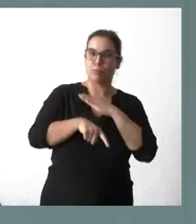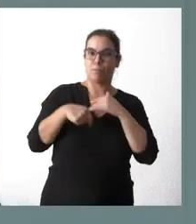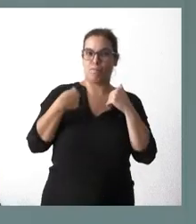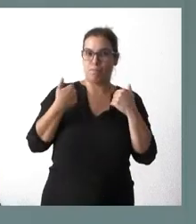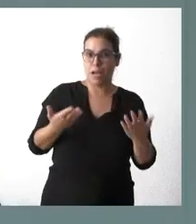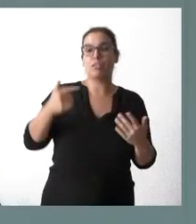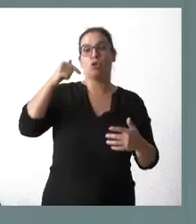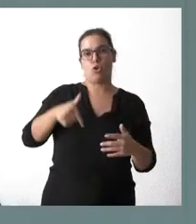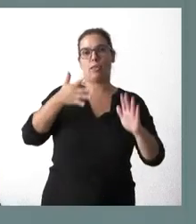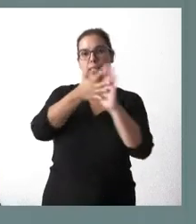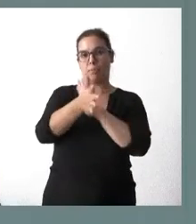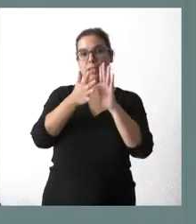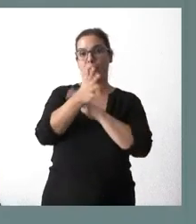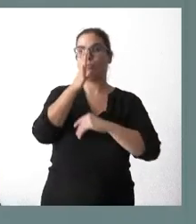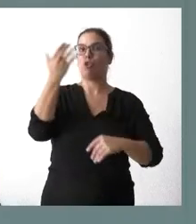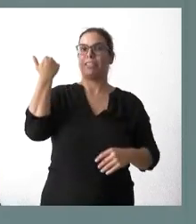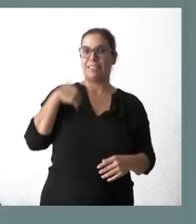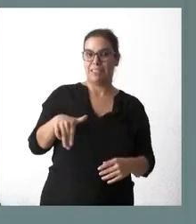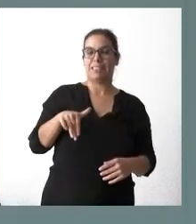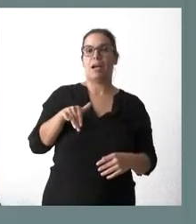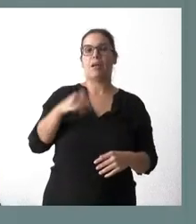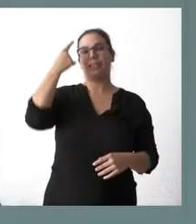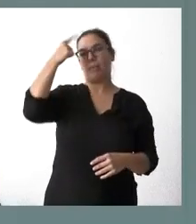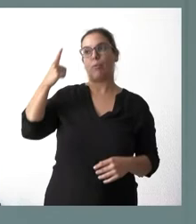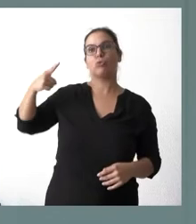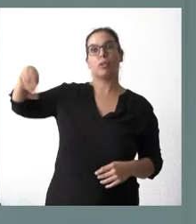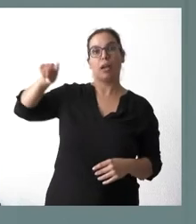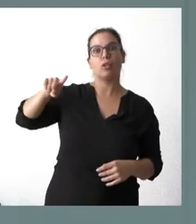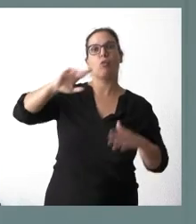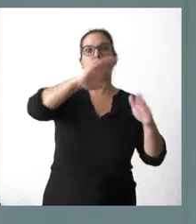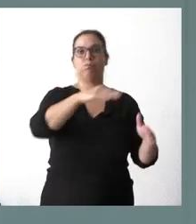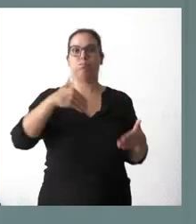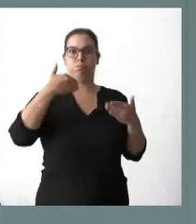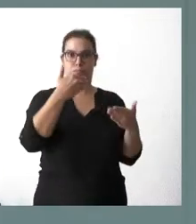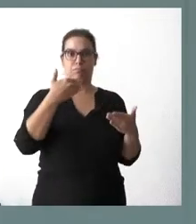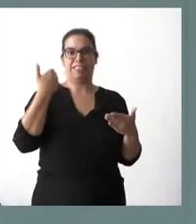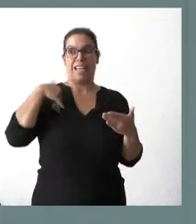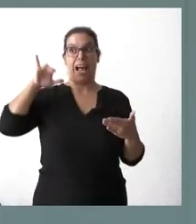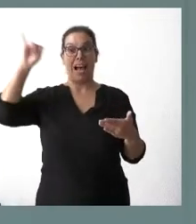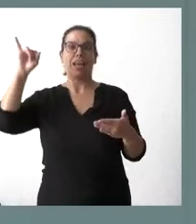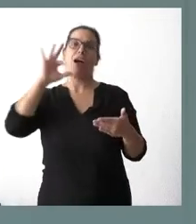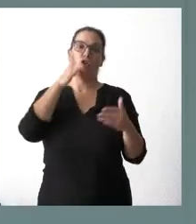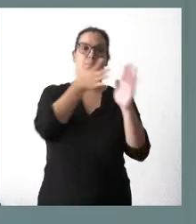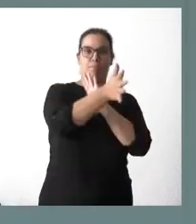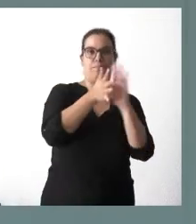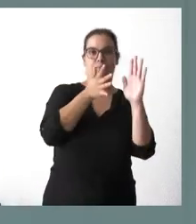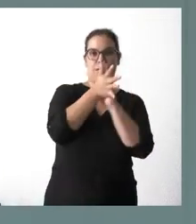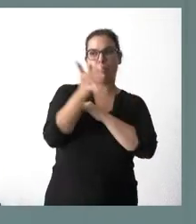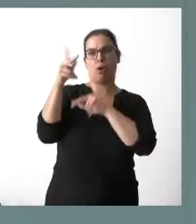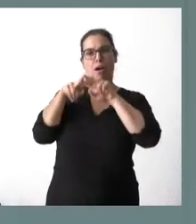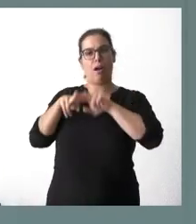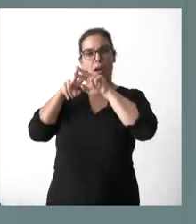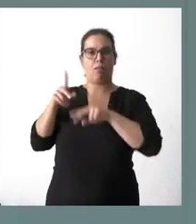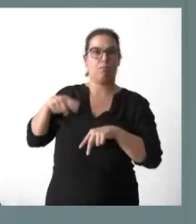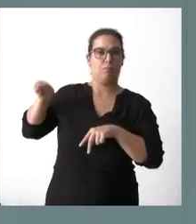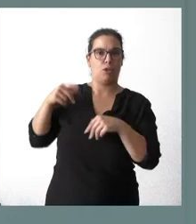que hoy les facilitamos, una vez que ya tenemos constancia de que el mismo ha sido ya recibido y analizado y está siendo analizado